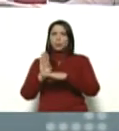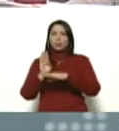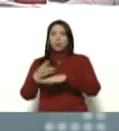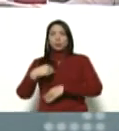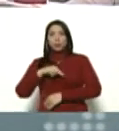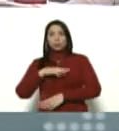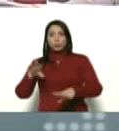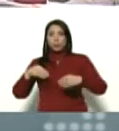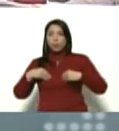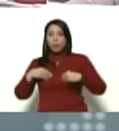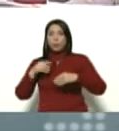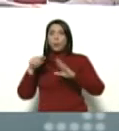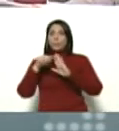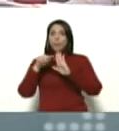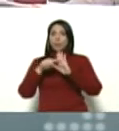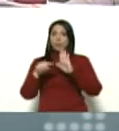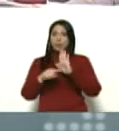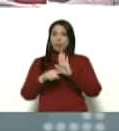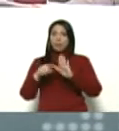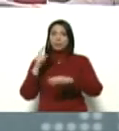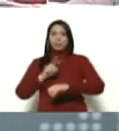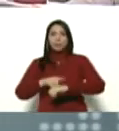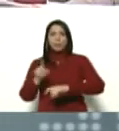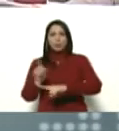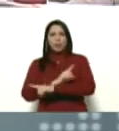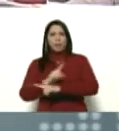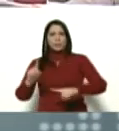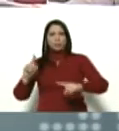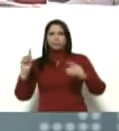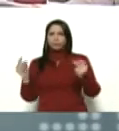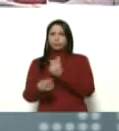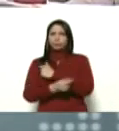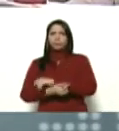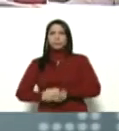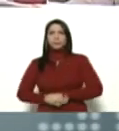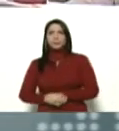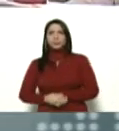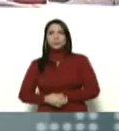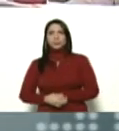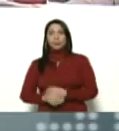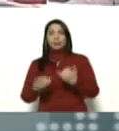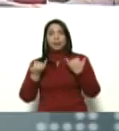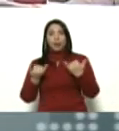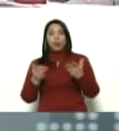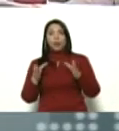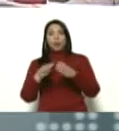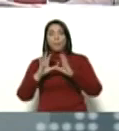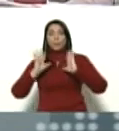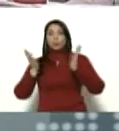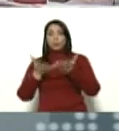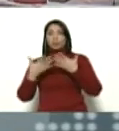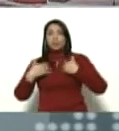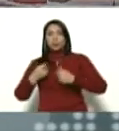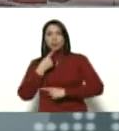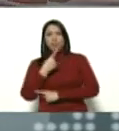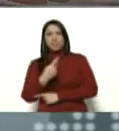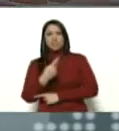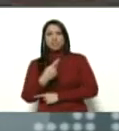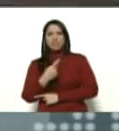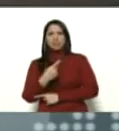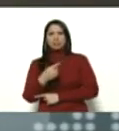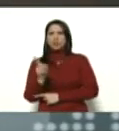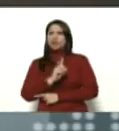tomamos medidas a tiempo, rápidas, audaces, y ahora la Organización Mundial de la Salud dice no